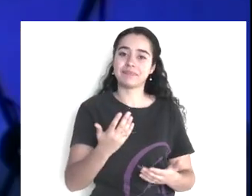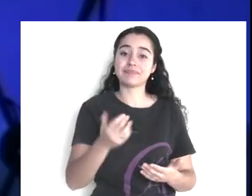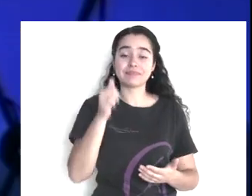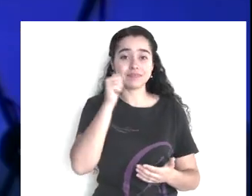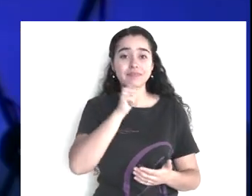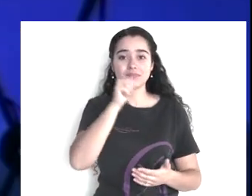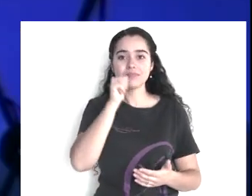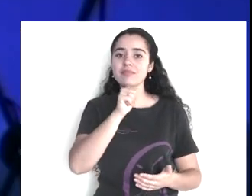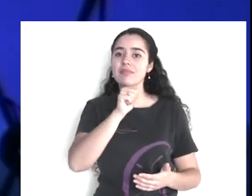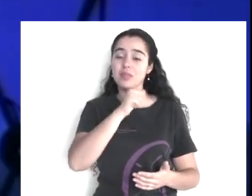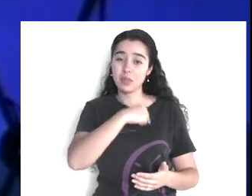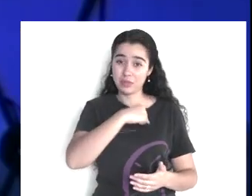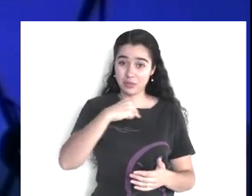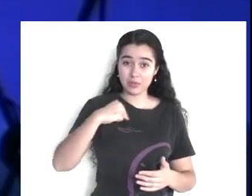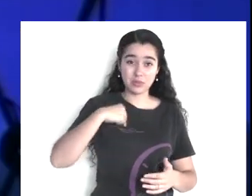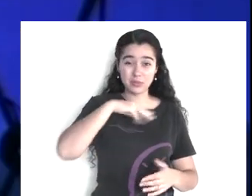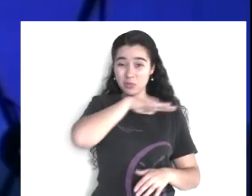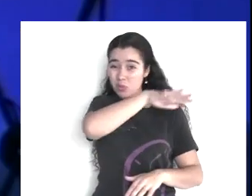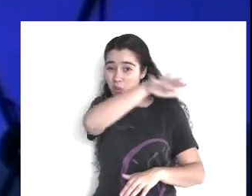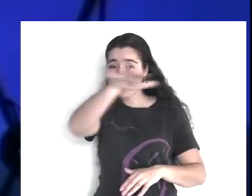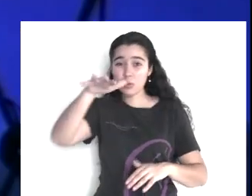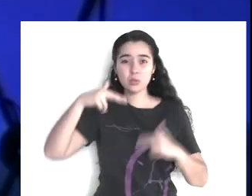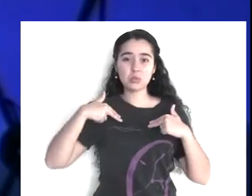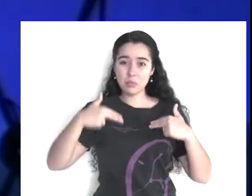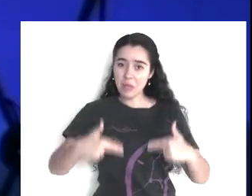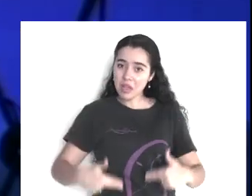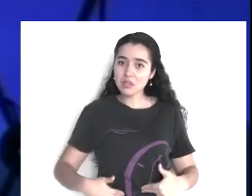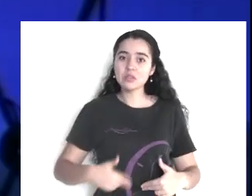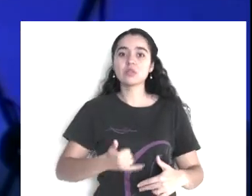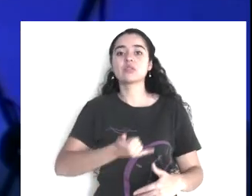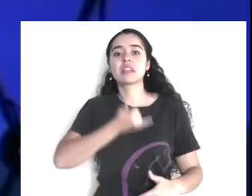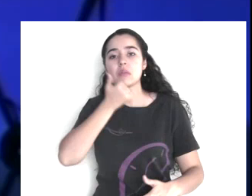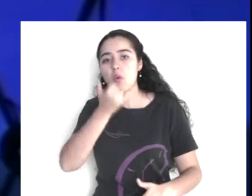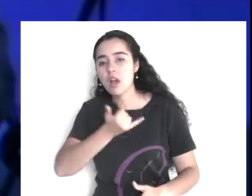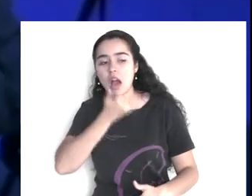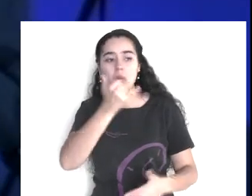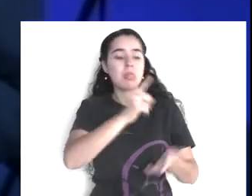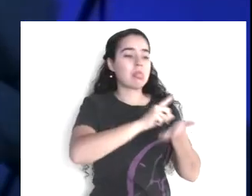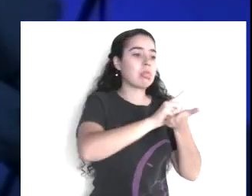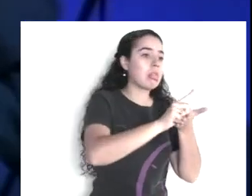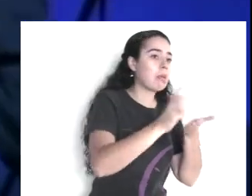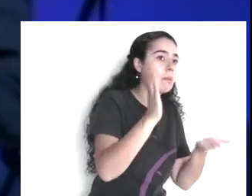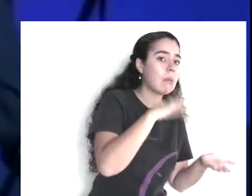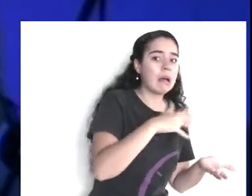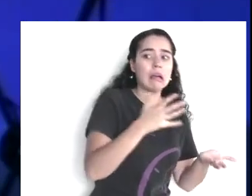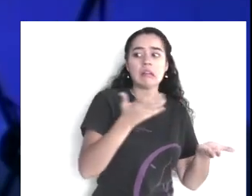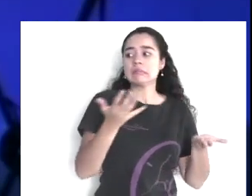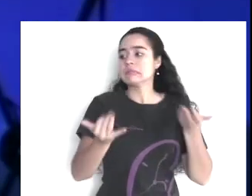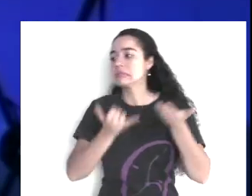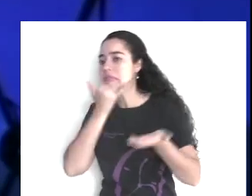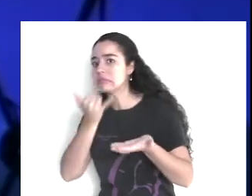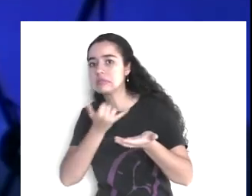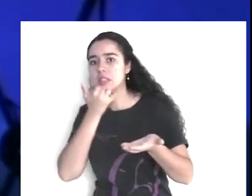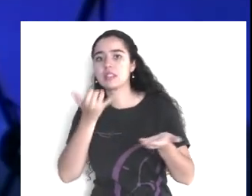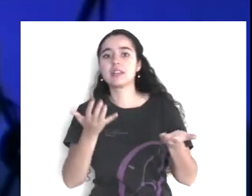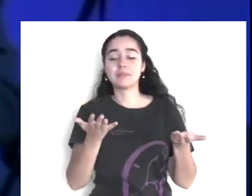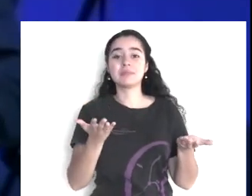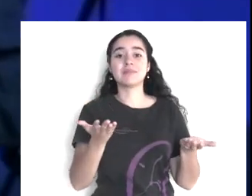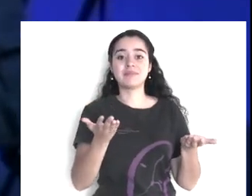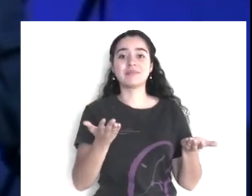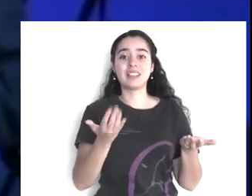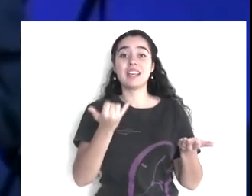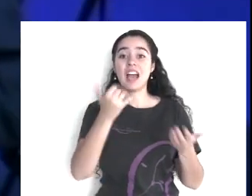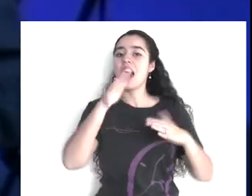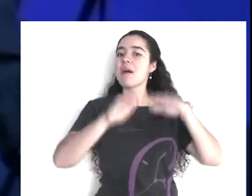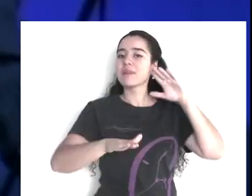equivocado, hacia lo malo. Decide mal. Y en este asunto de las apariencias es algo